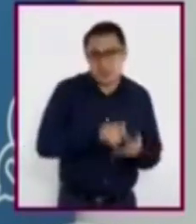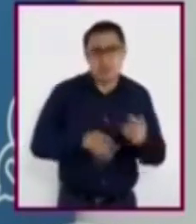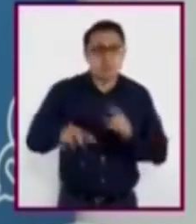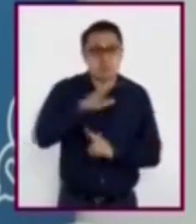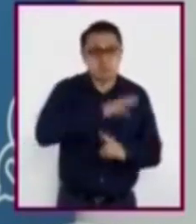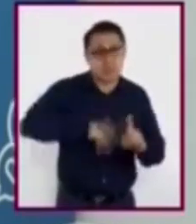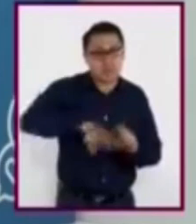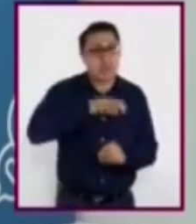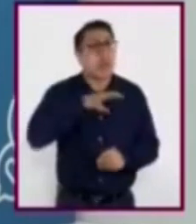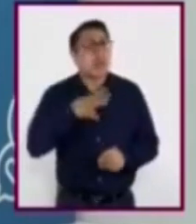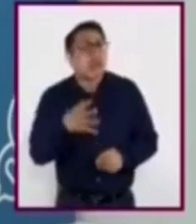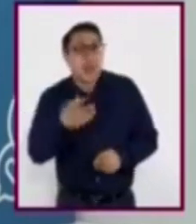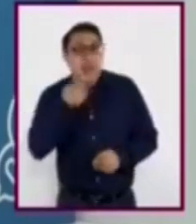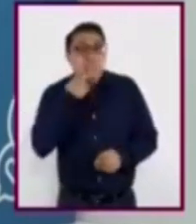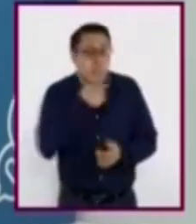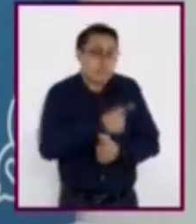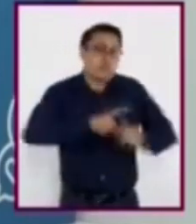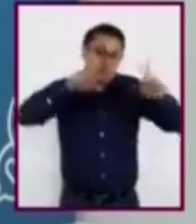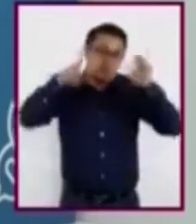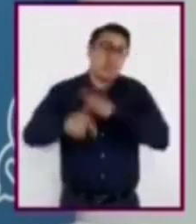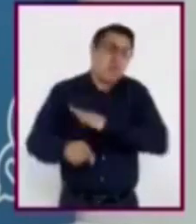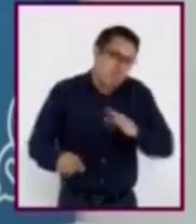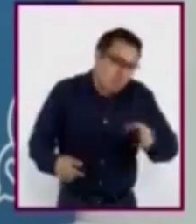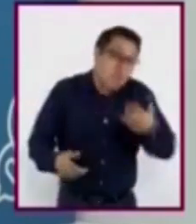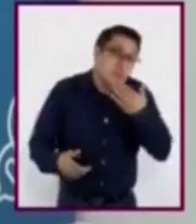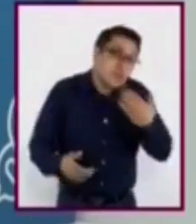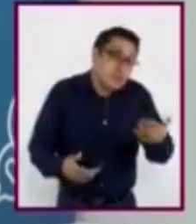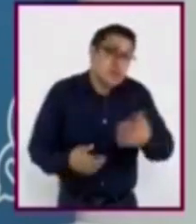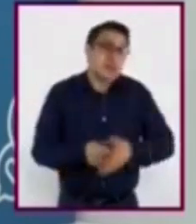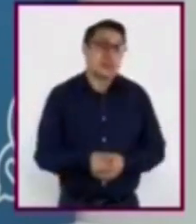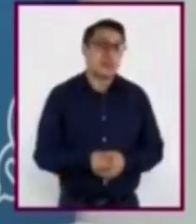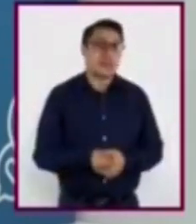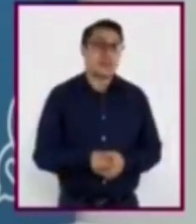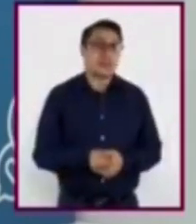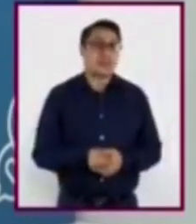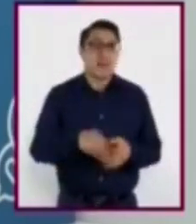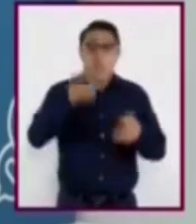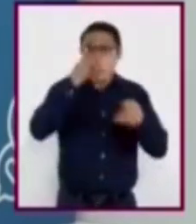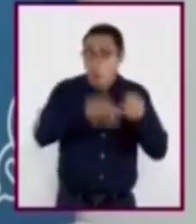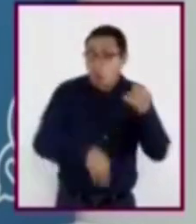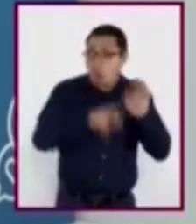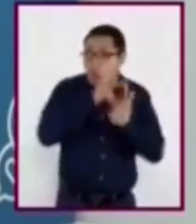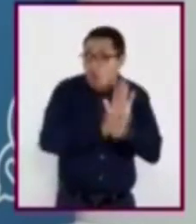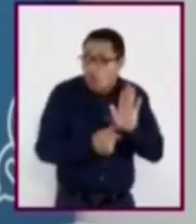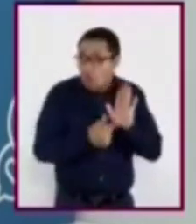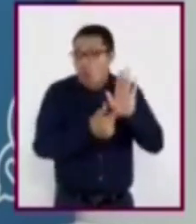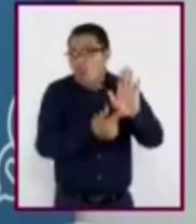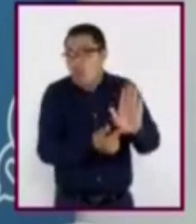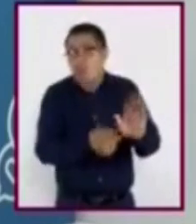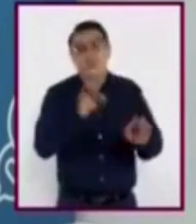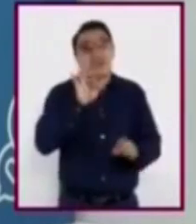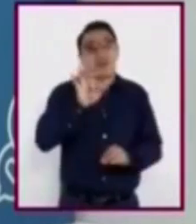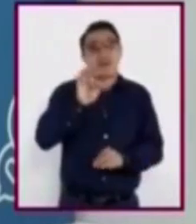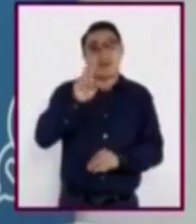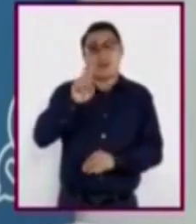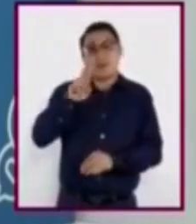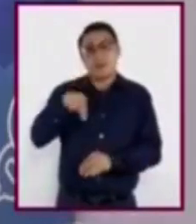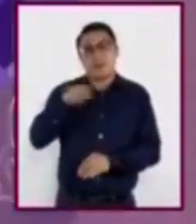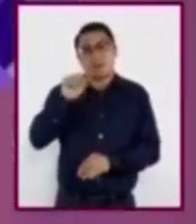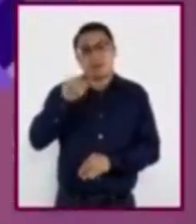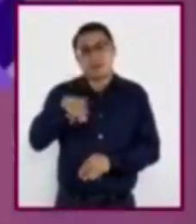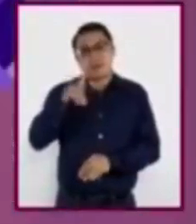ejercer en ellos nuestra libertad. En el último video que vimos, Fernando Sabater